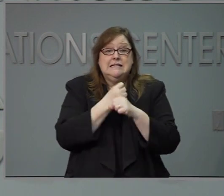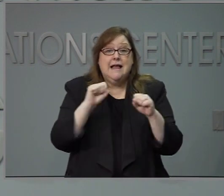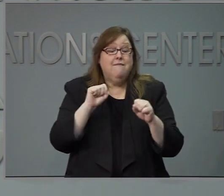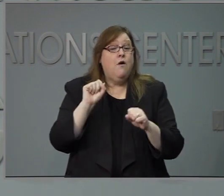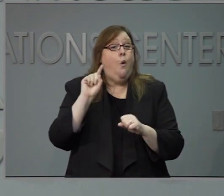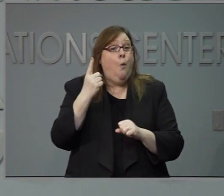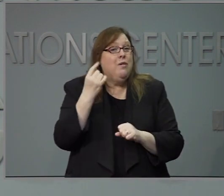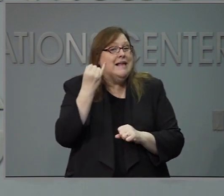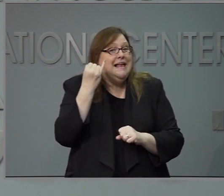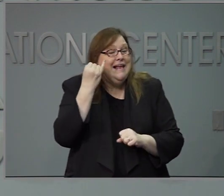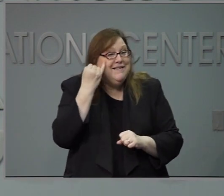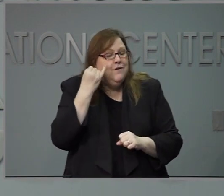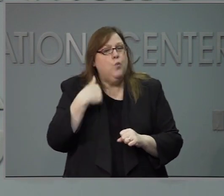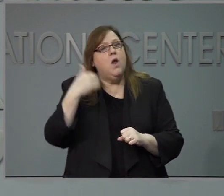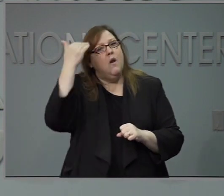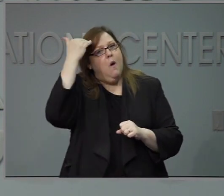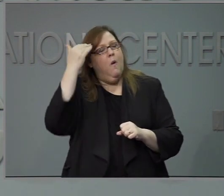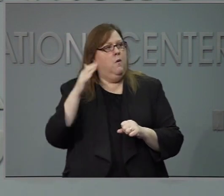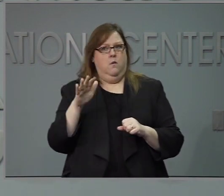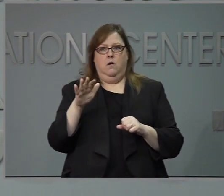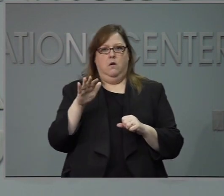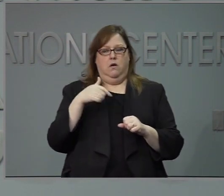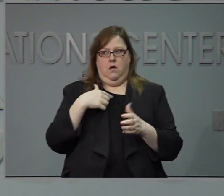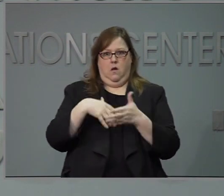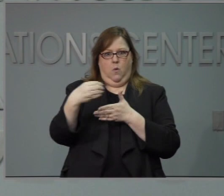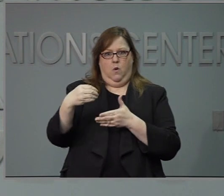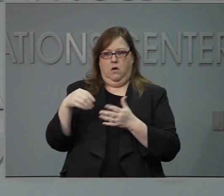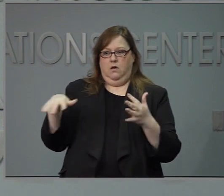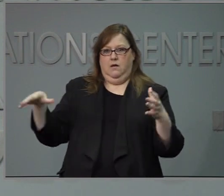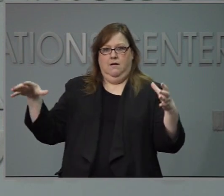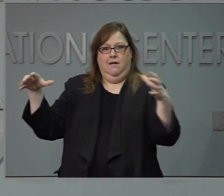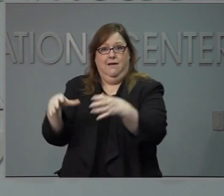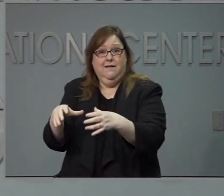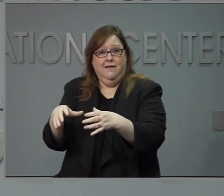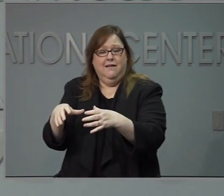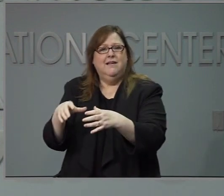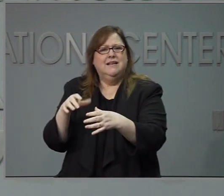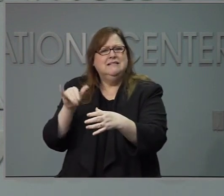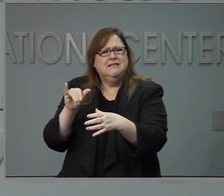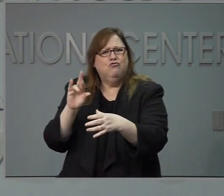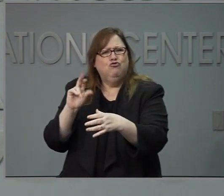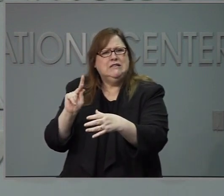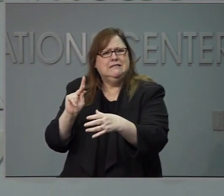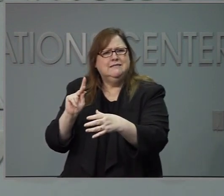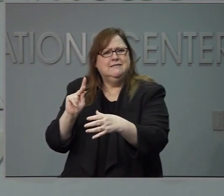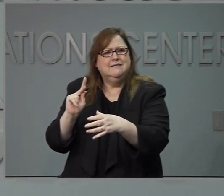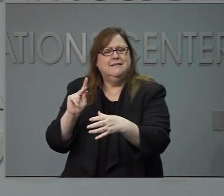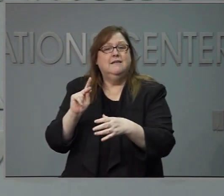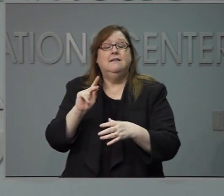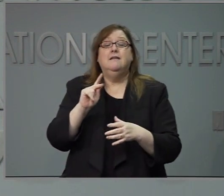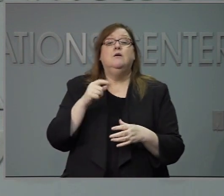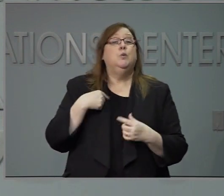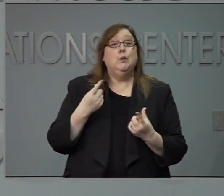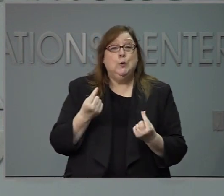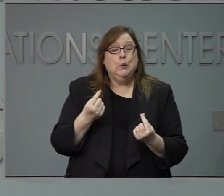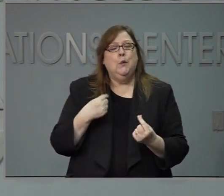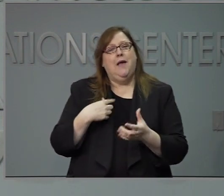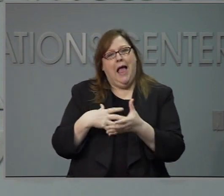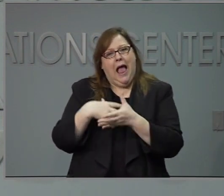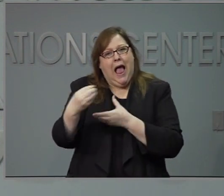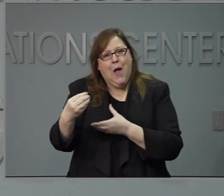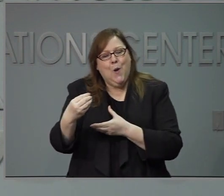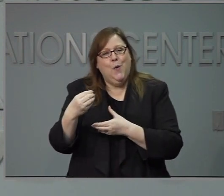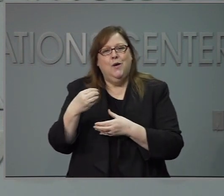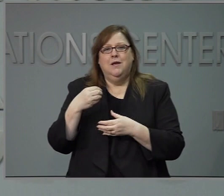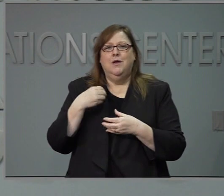de propagar la enfermedad y nos cuidamos. Si vamos a salir, hagamos lo que funciona. Usen una mascarilla, mantenga su distancia.